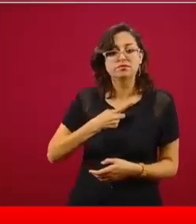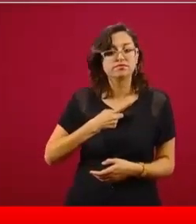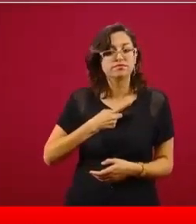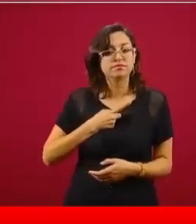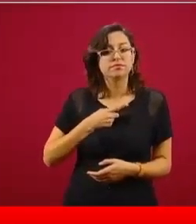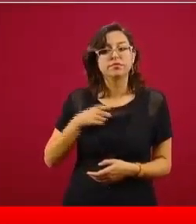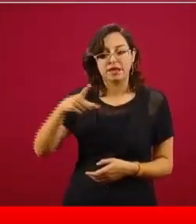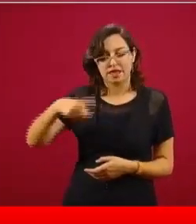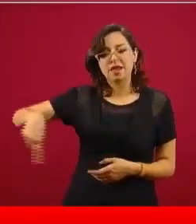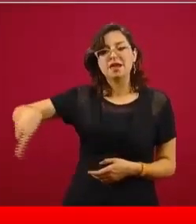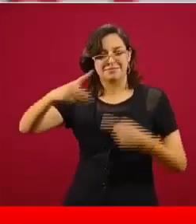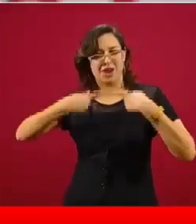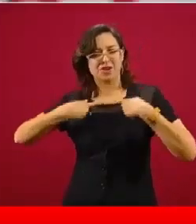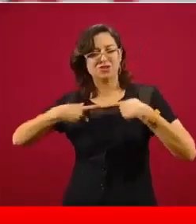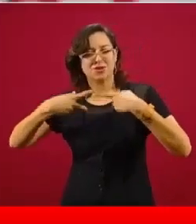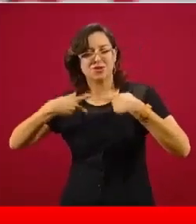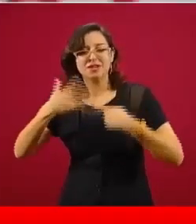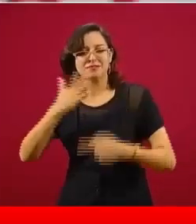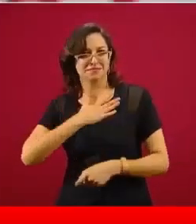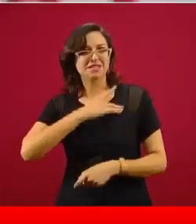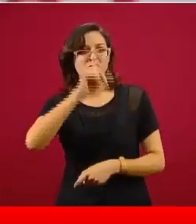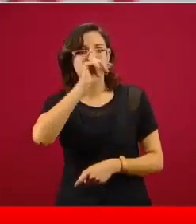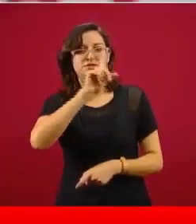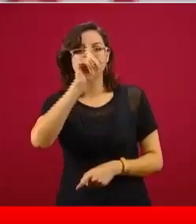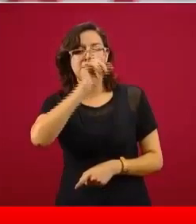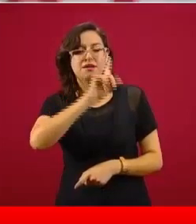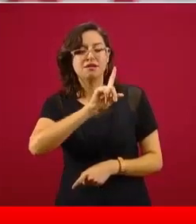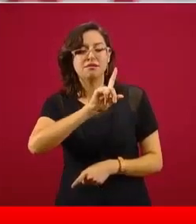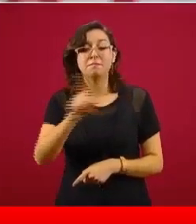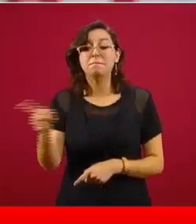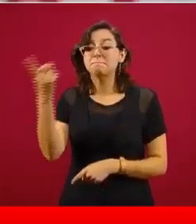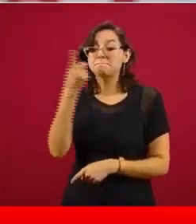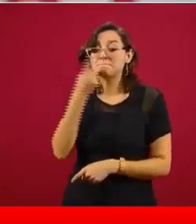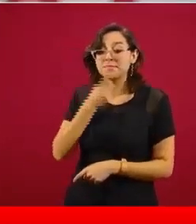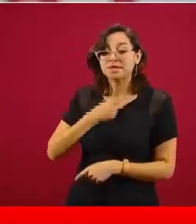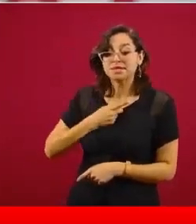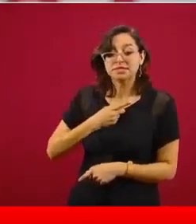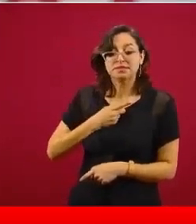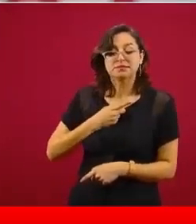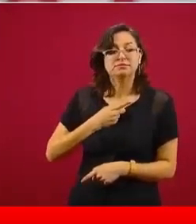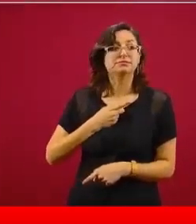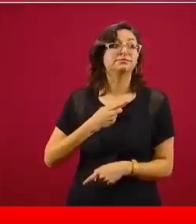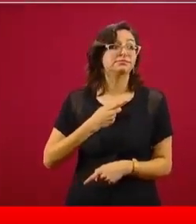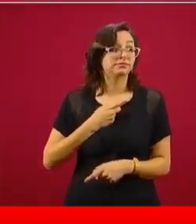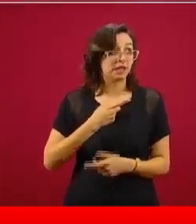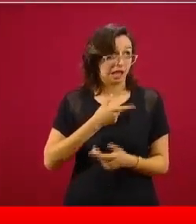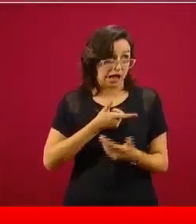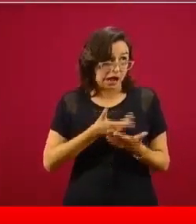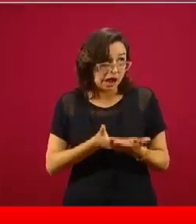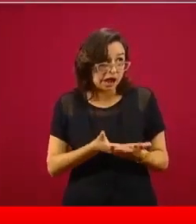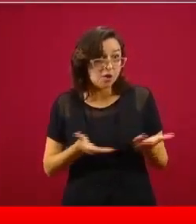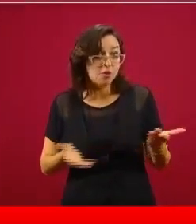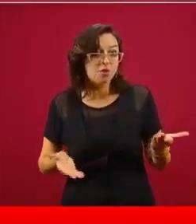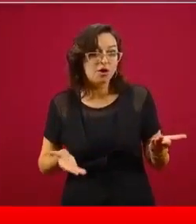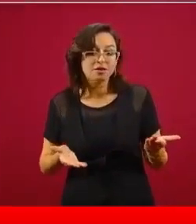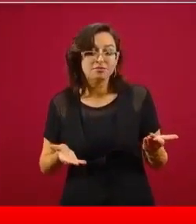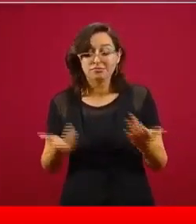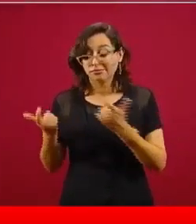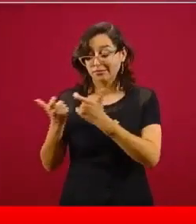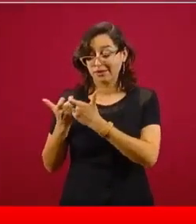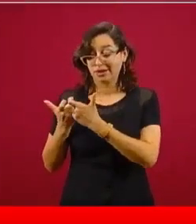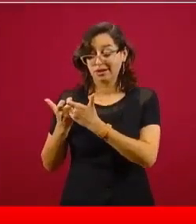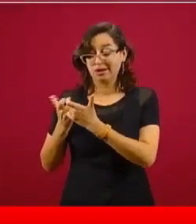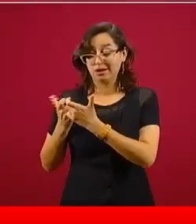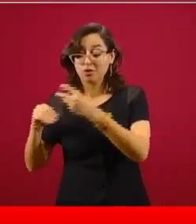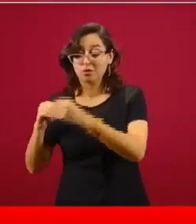asesores, es separar al poder económico del poder